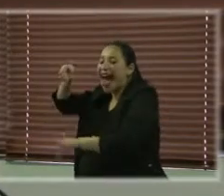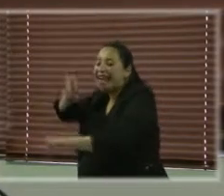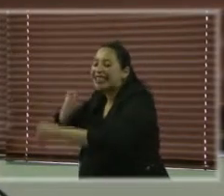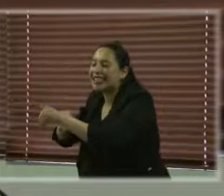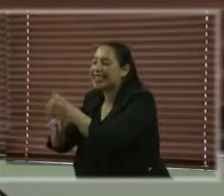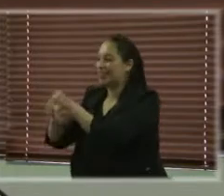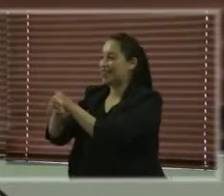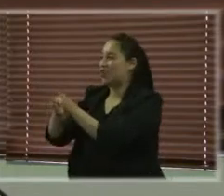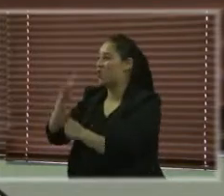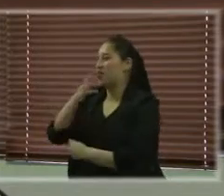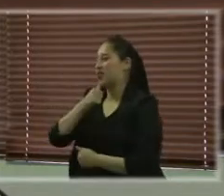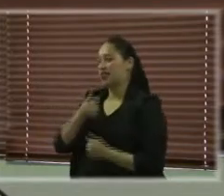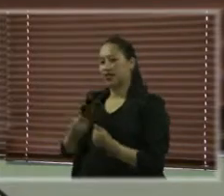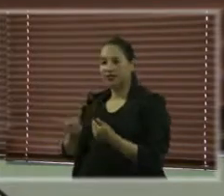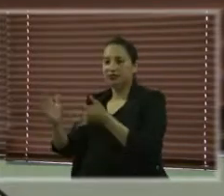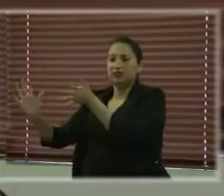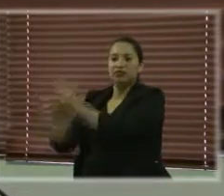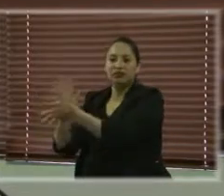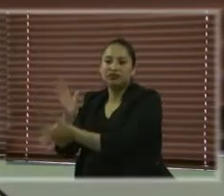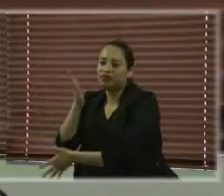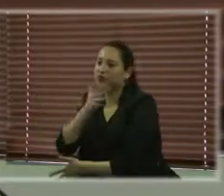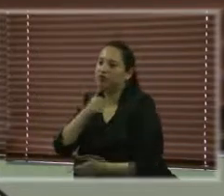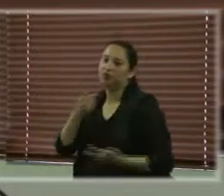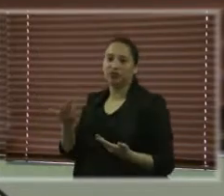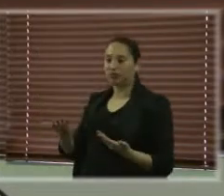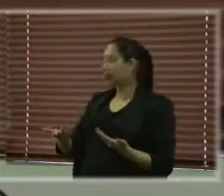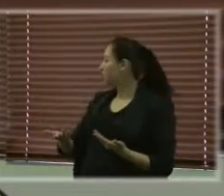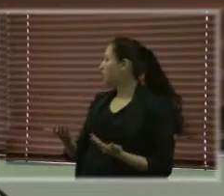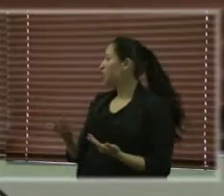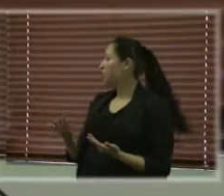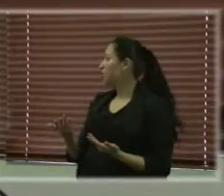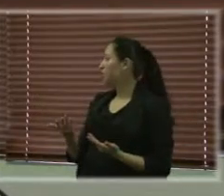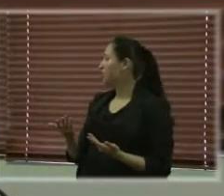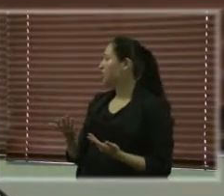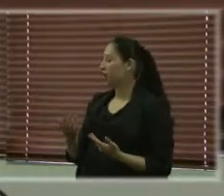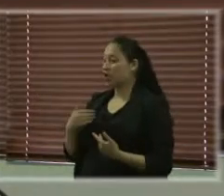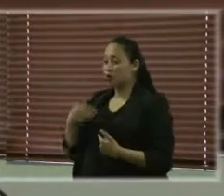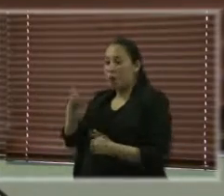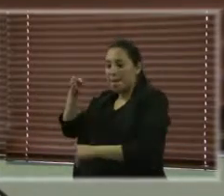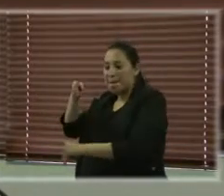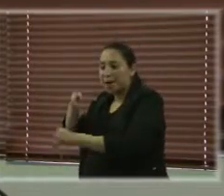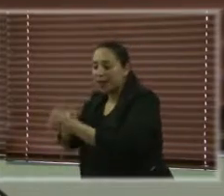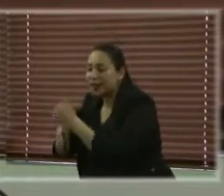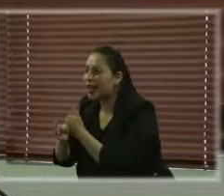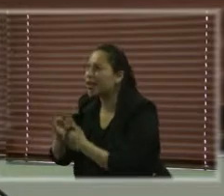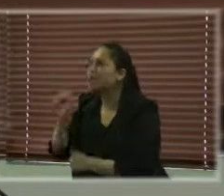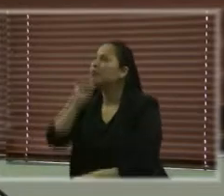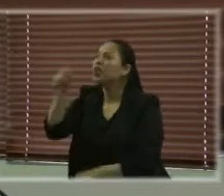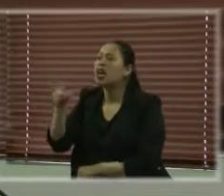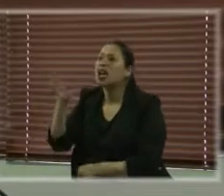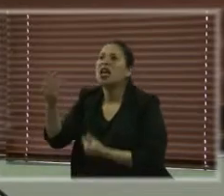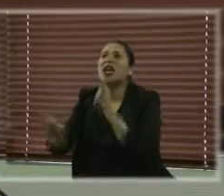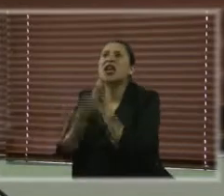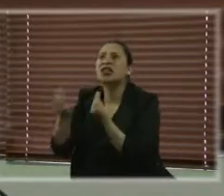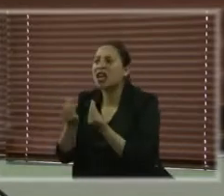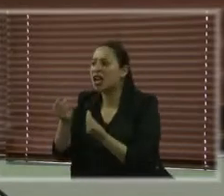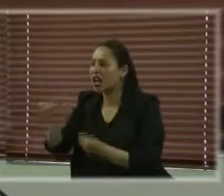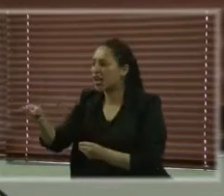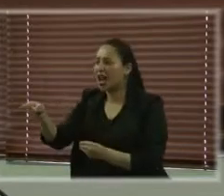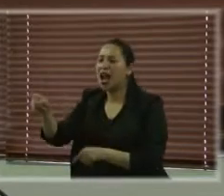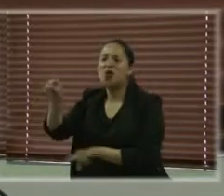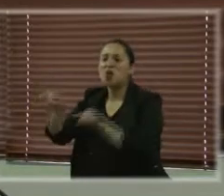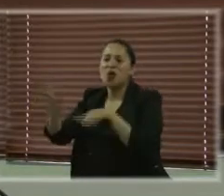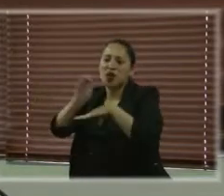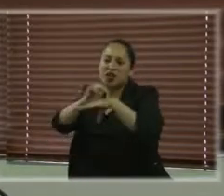ni accesibles en su información, ni siquiera accesibles sobre qué hacer. Por ejemplo, una de las prácticas que yo documenté